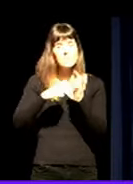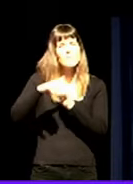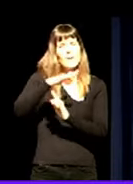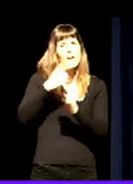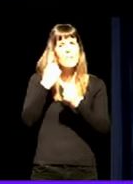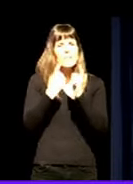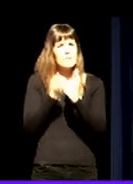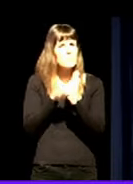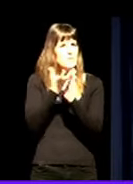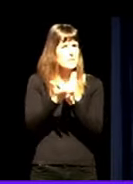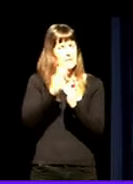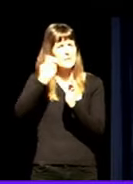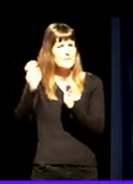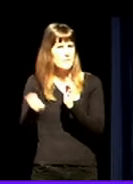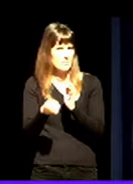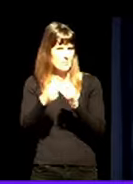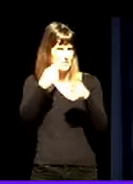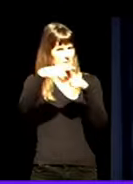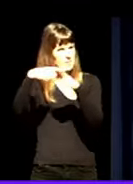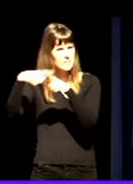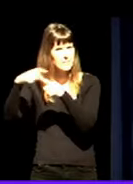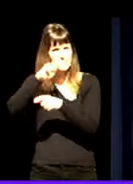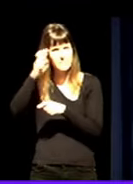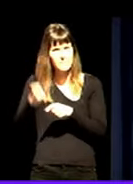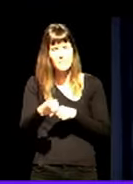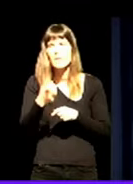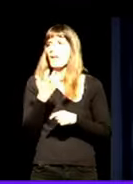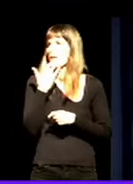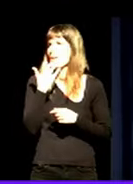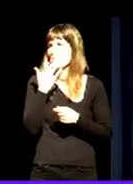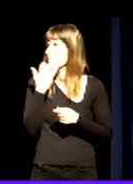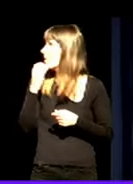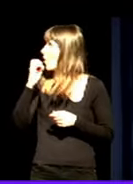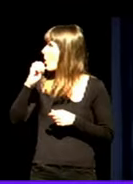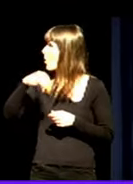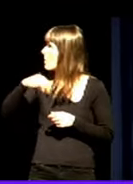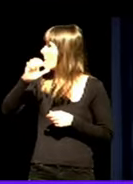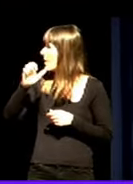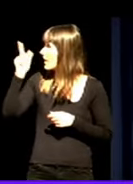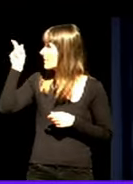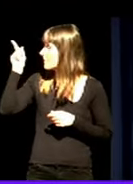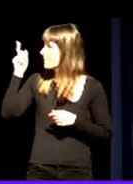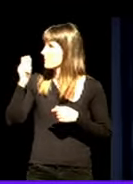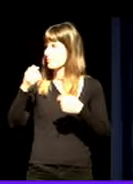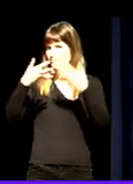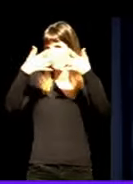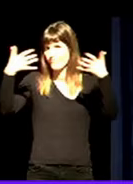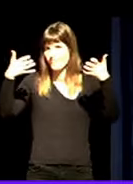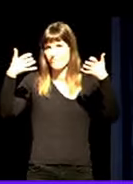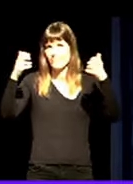ugariak izan dira azken eportetan. Hor daukau abindez, homek egindako